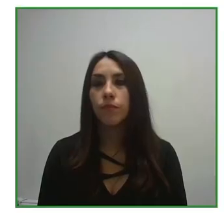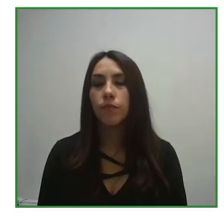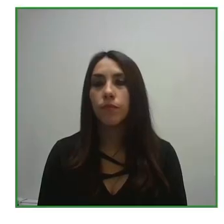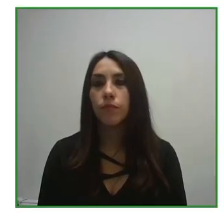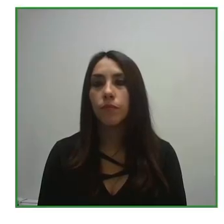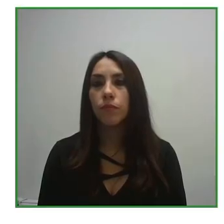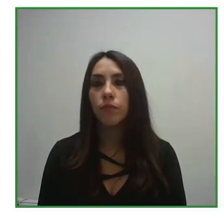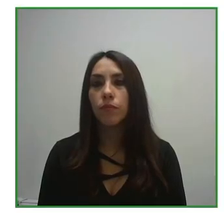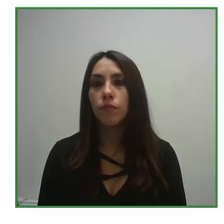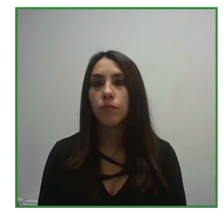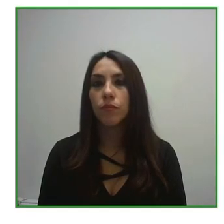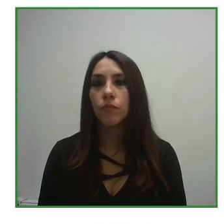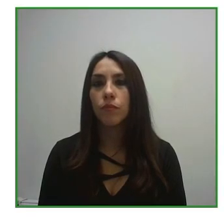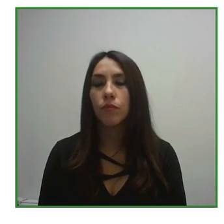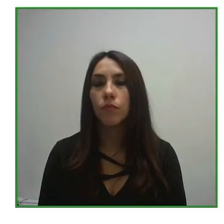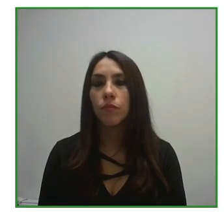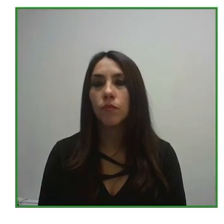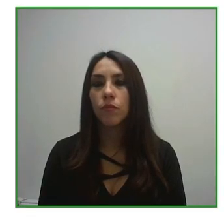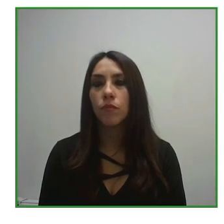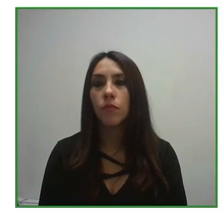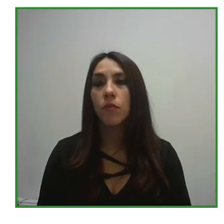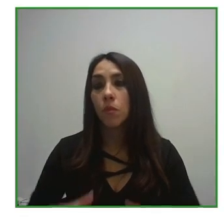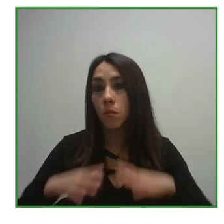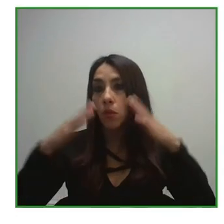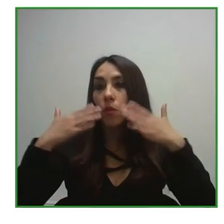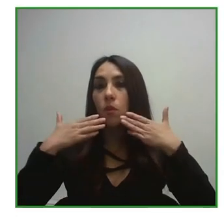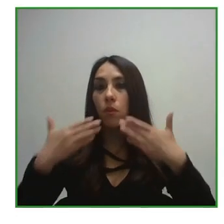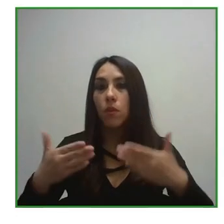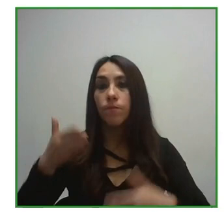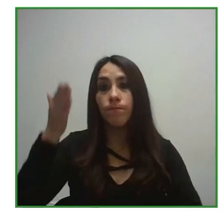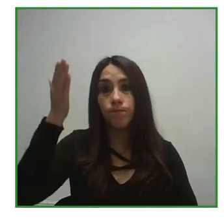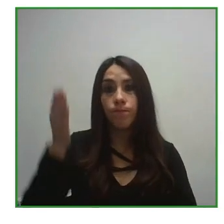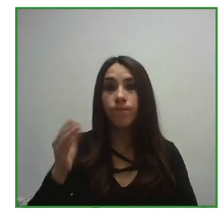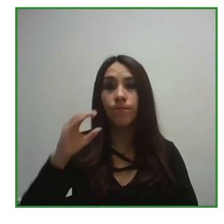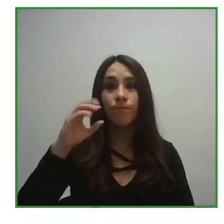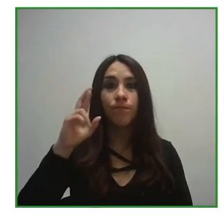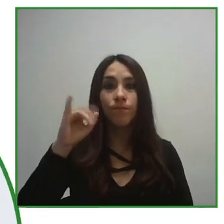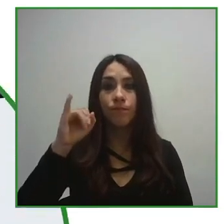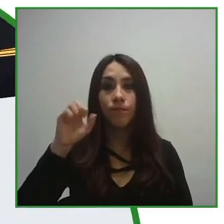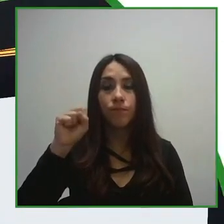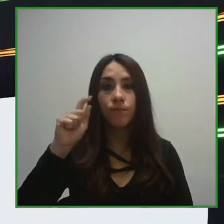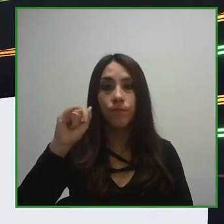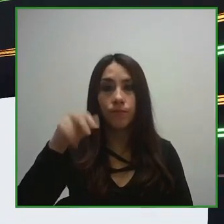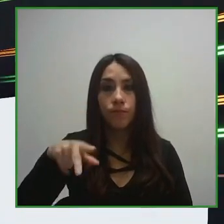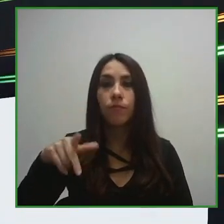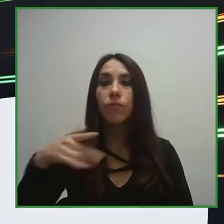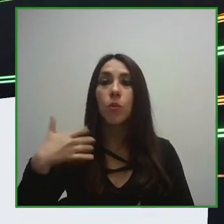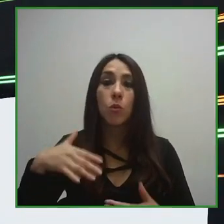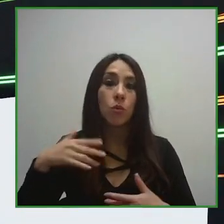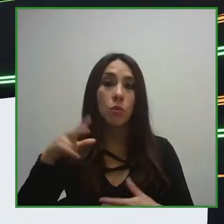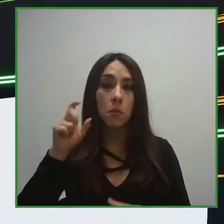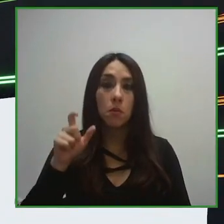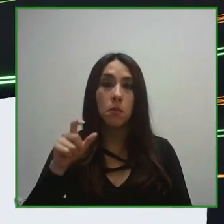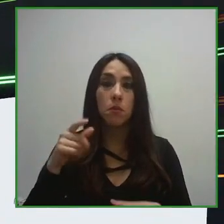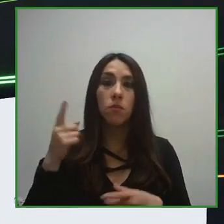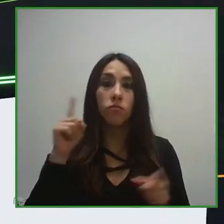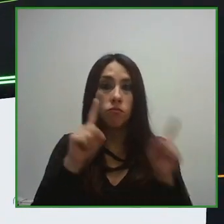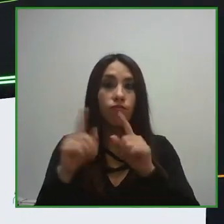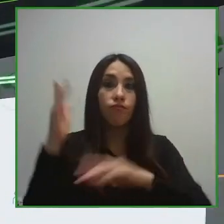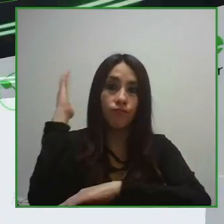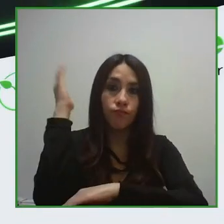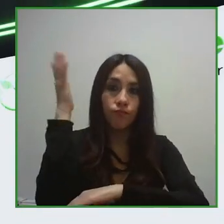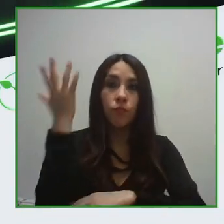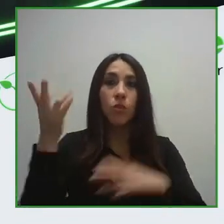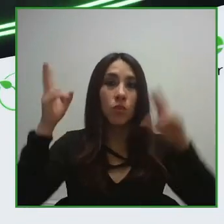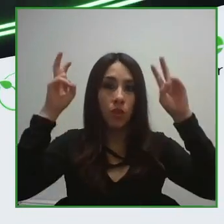Muchas gracias a Cristín y a nuestras destacadas expositoras de la sesión sobre accesibilidad física y al transporte. Sin